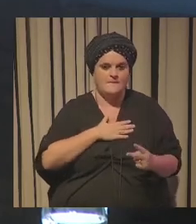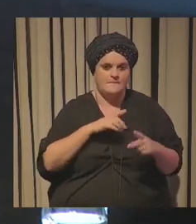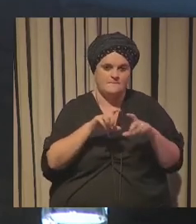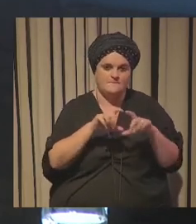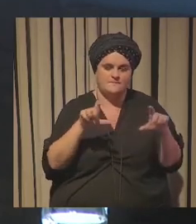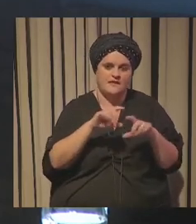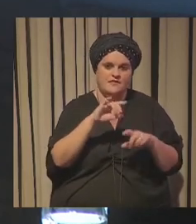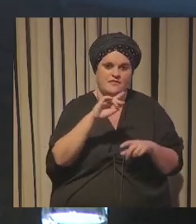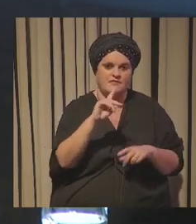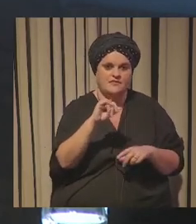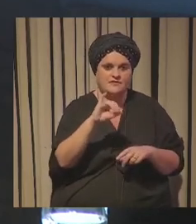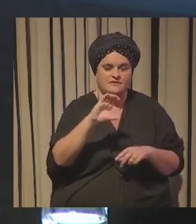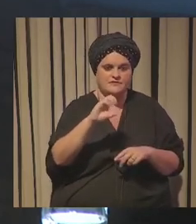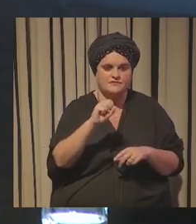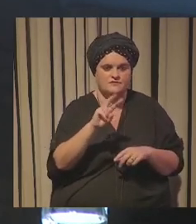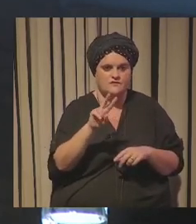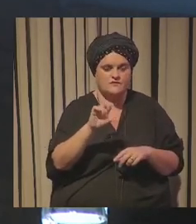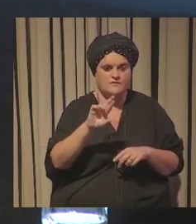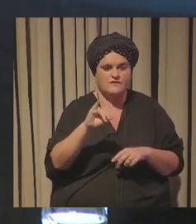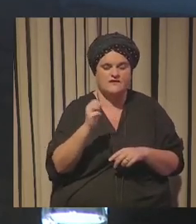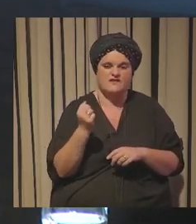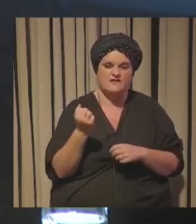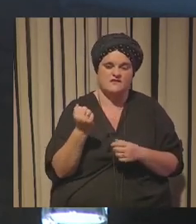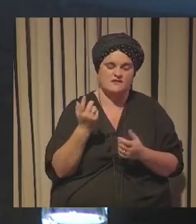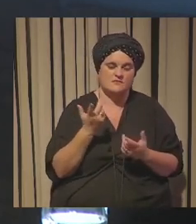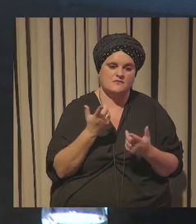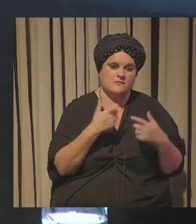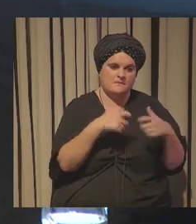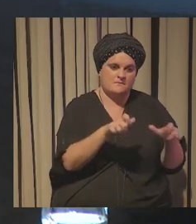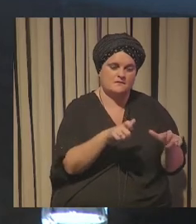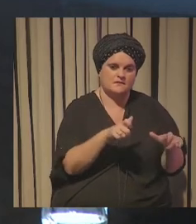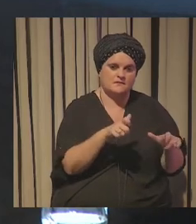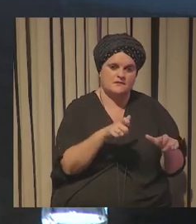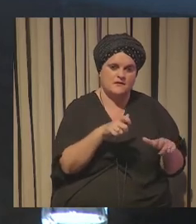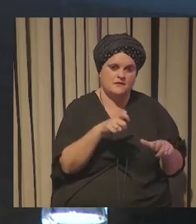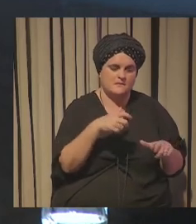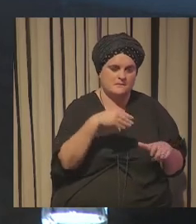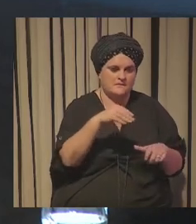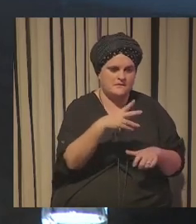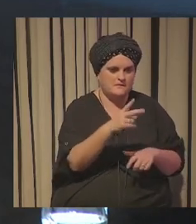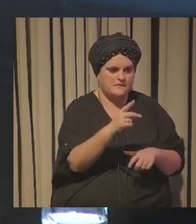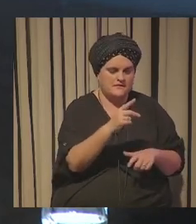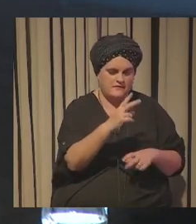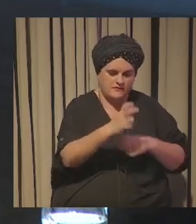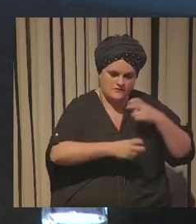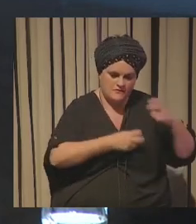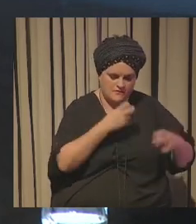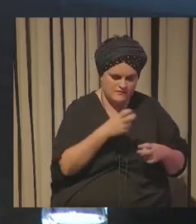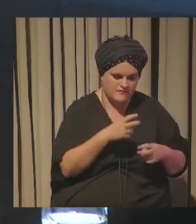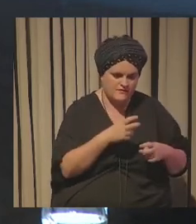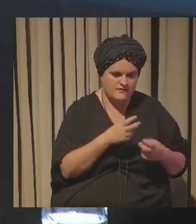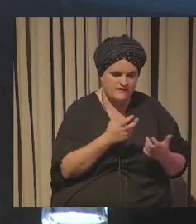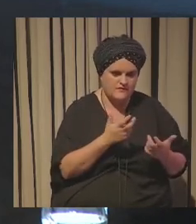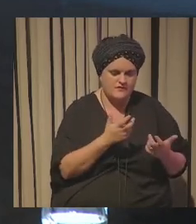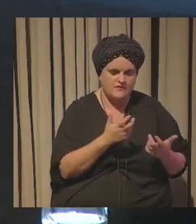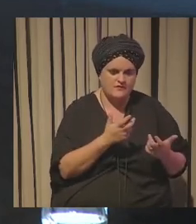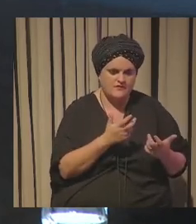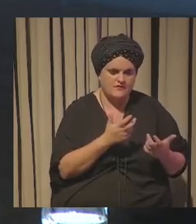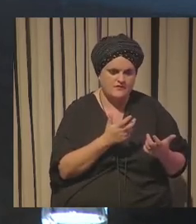durante unos años estuve encargado de vicepresidente de innovación y yo creo que